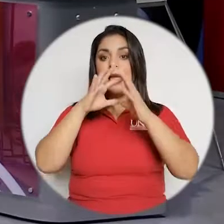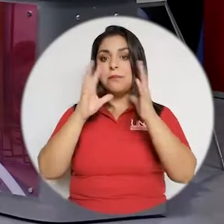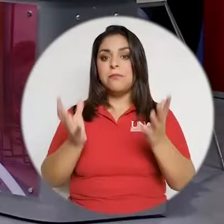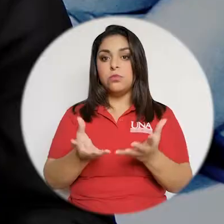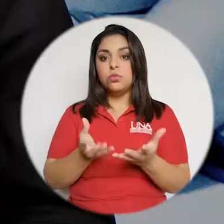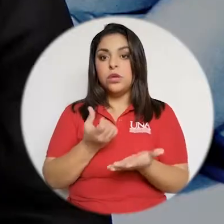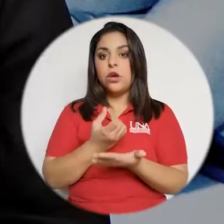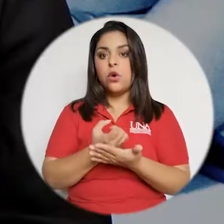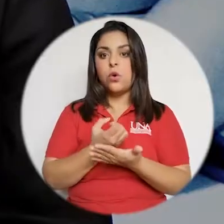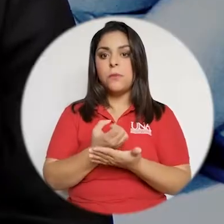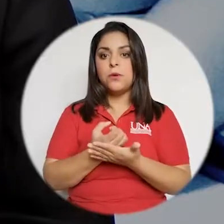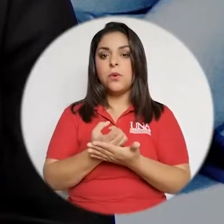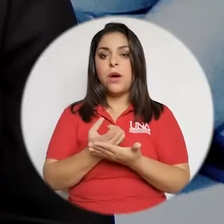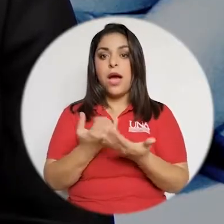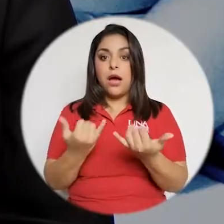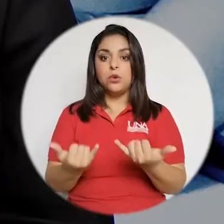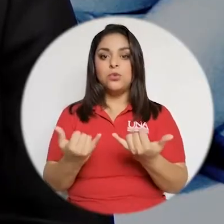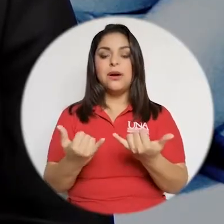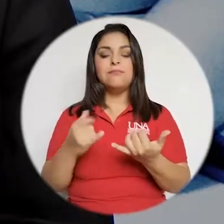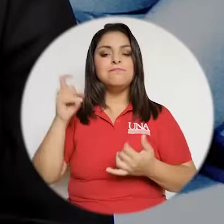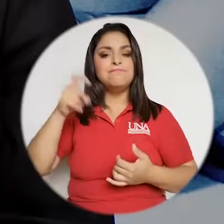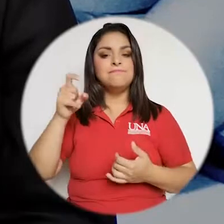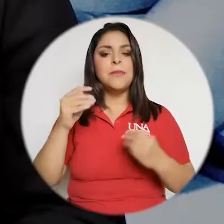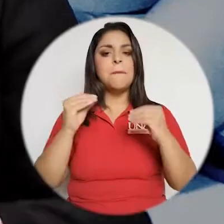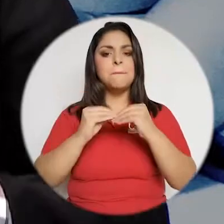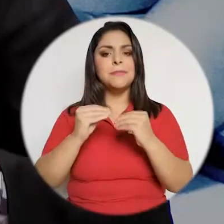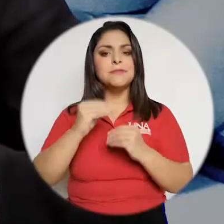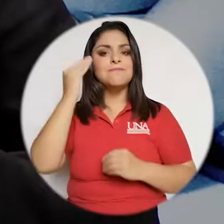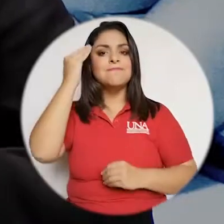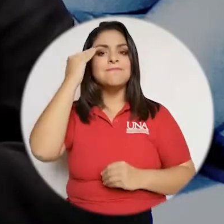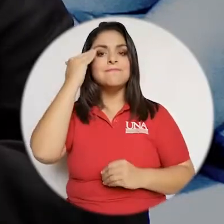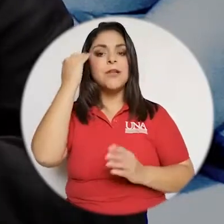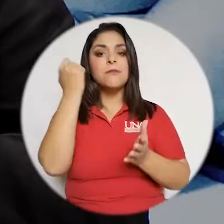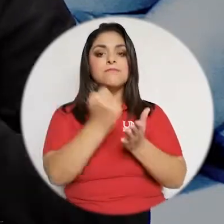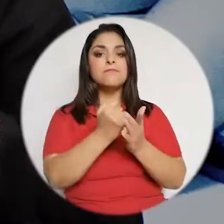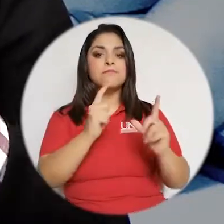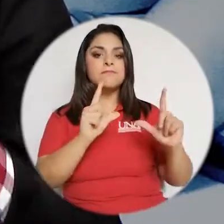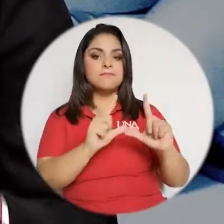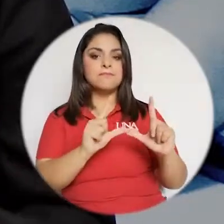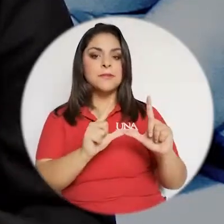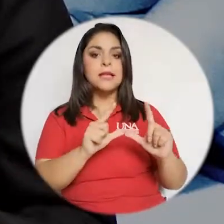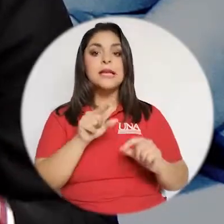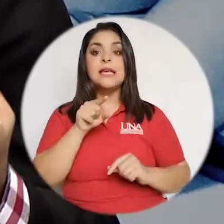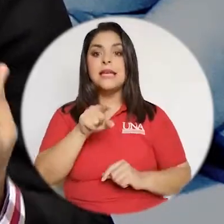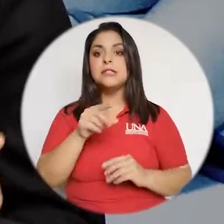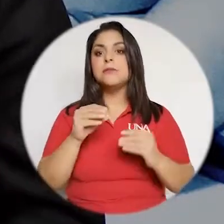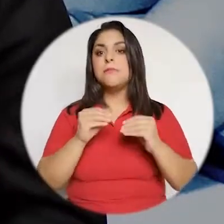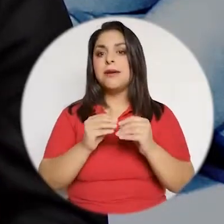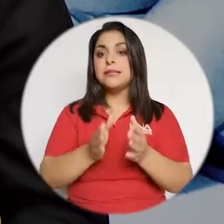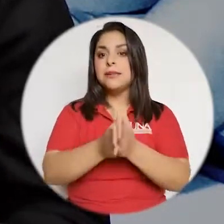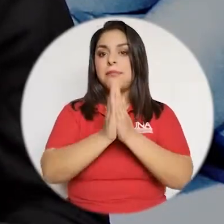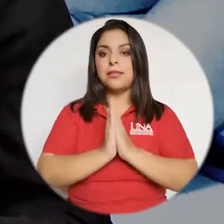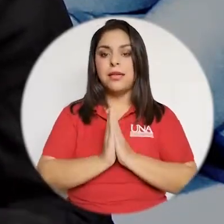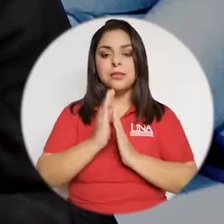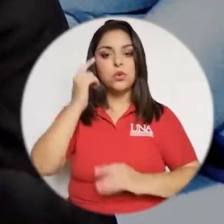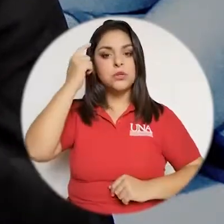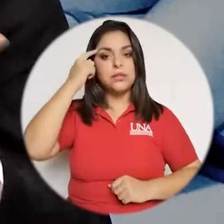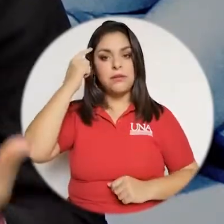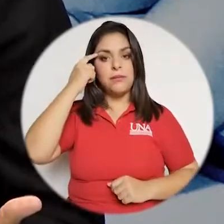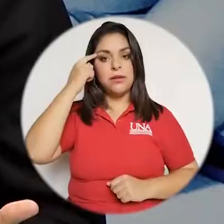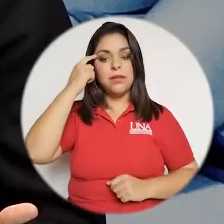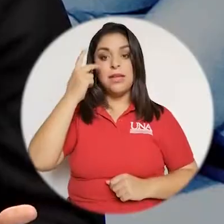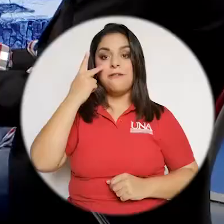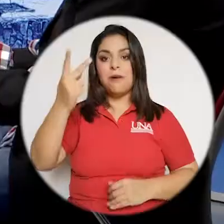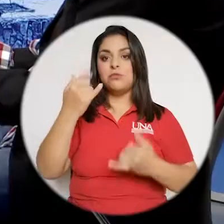trabajos que genera el mundo económico en la actualidad tienden a necesitar cada vez mayor conocimiento acreditado y son más